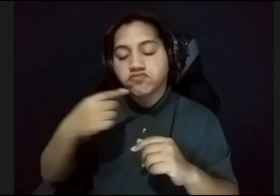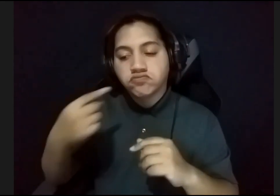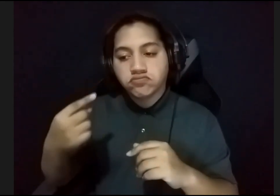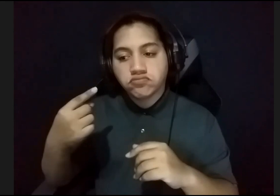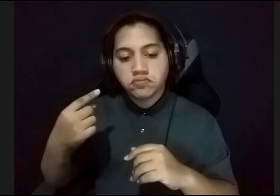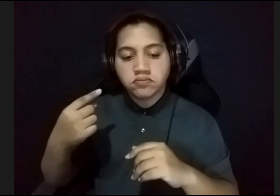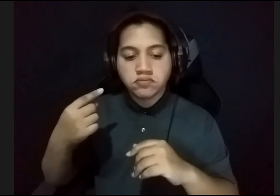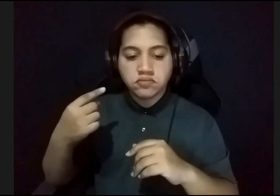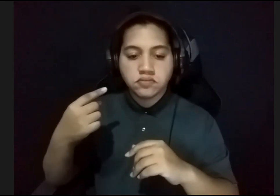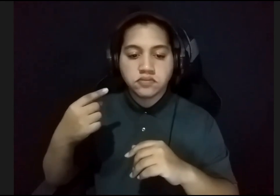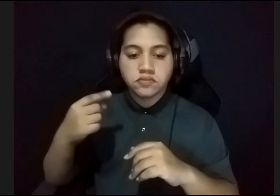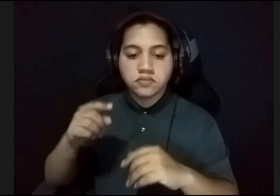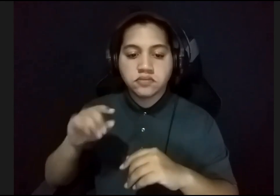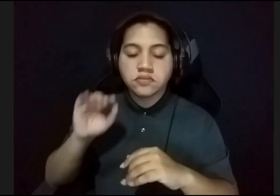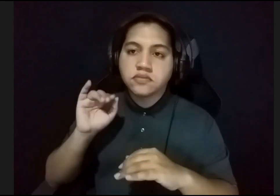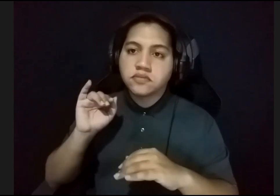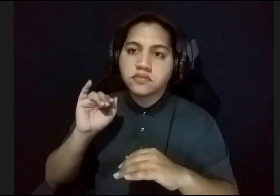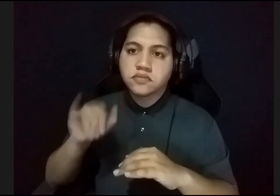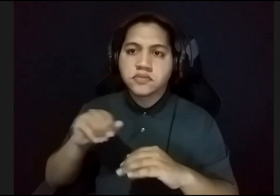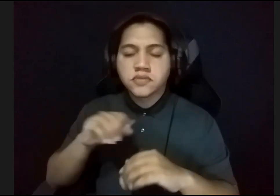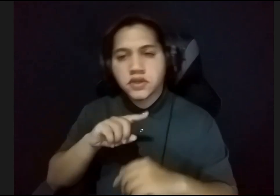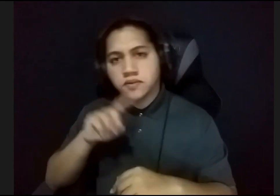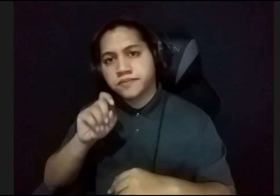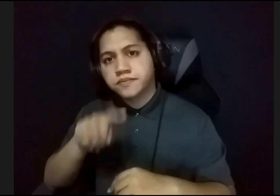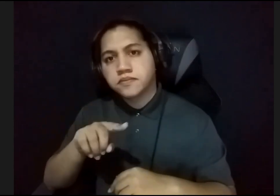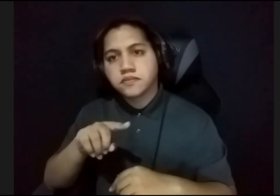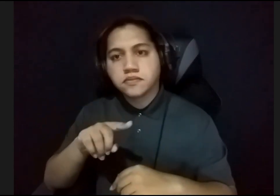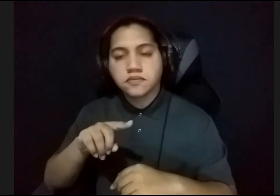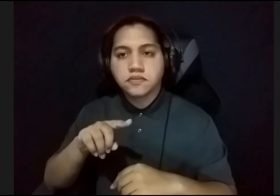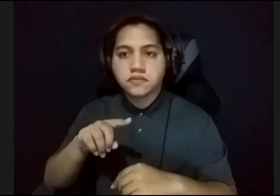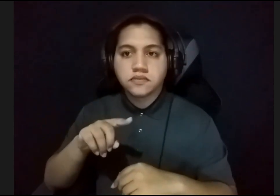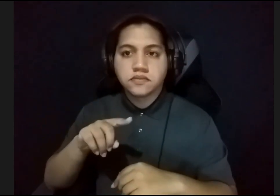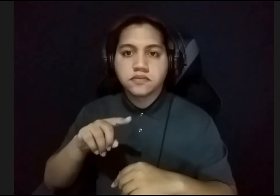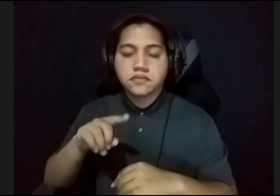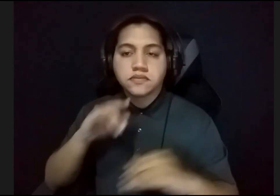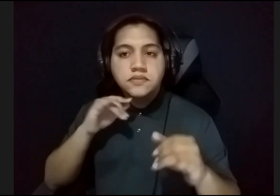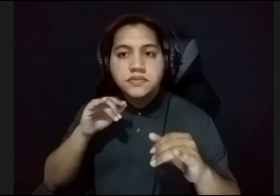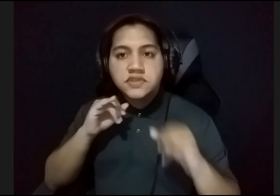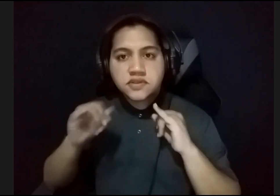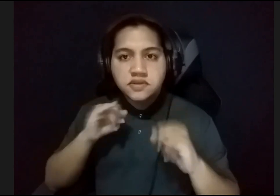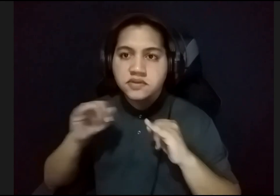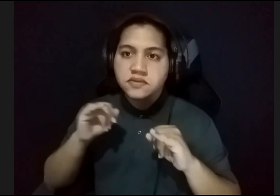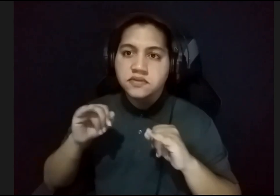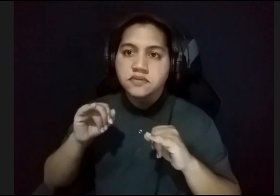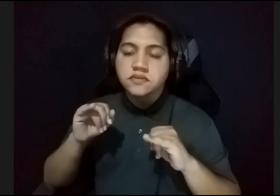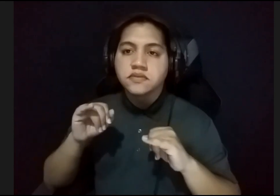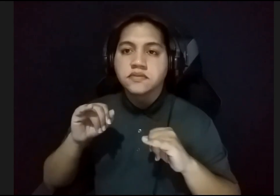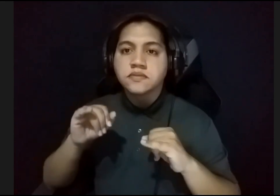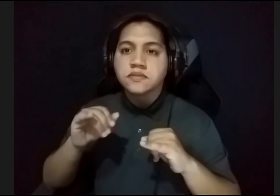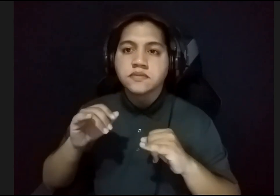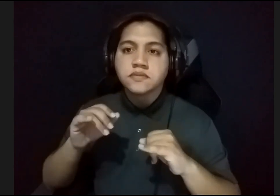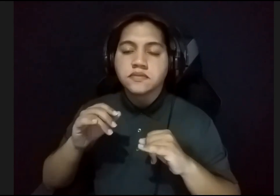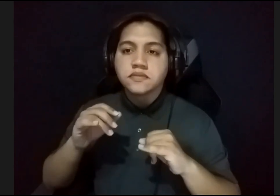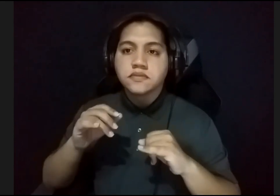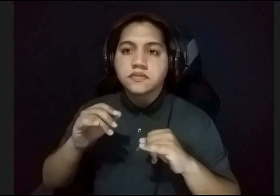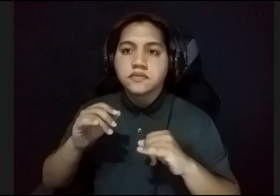y esa fue una de las preguntas que yo le hice en la entrevista que tuve con el artista, que